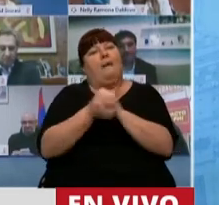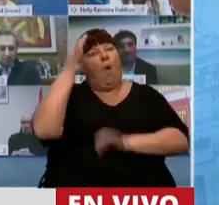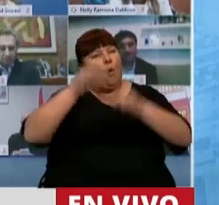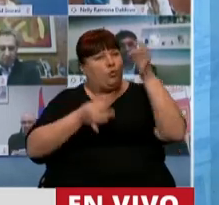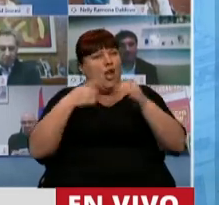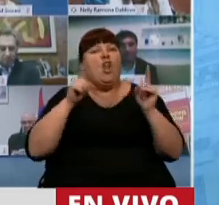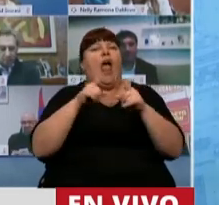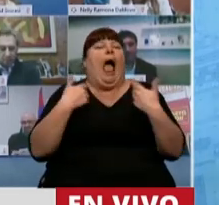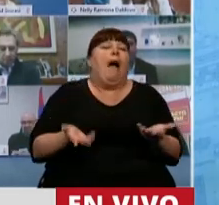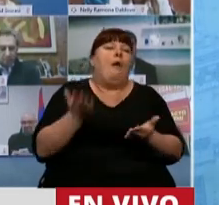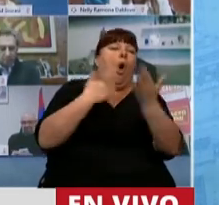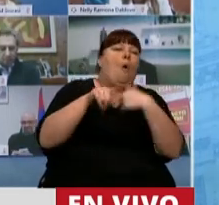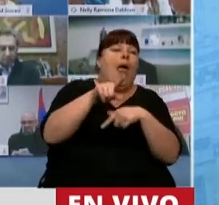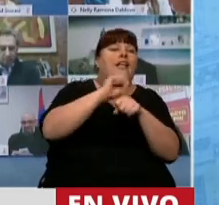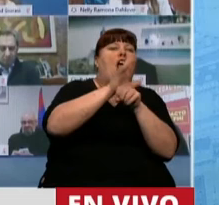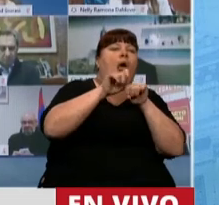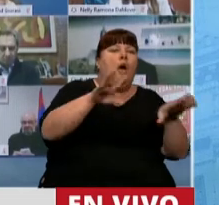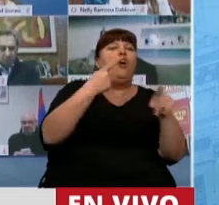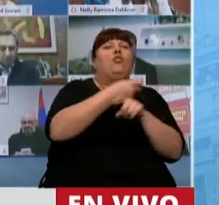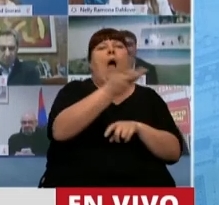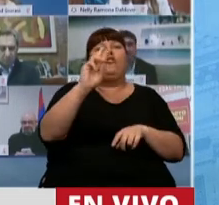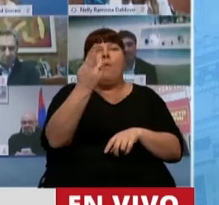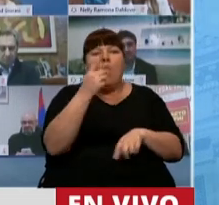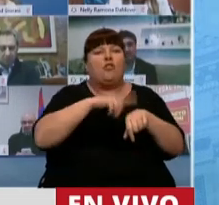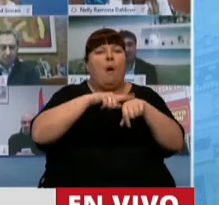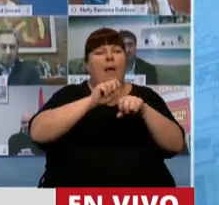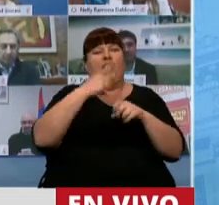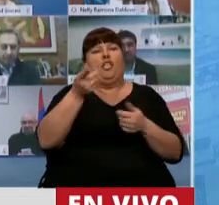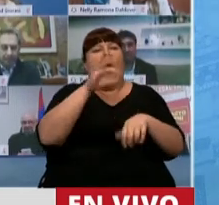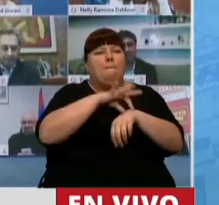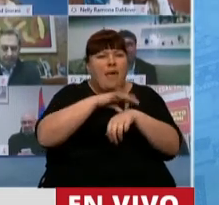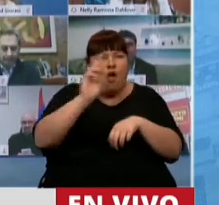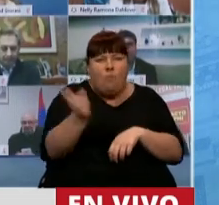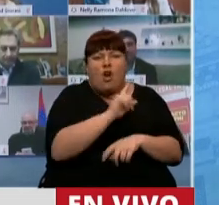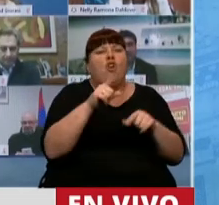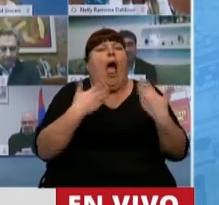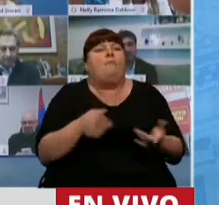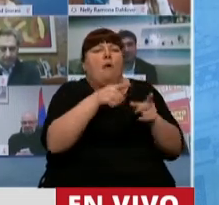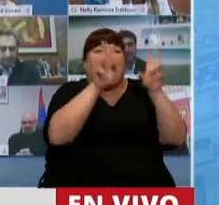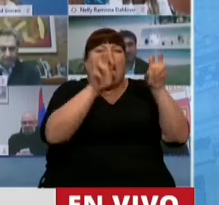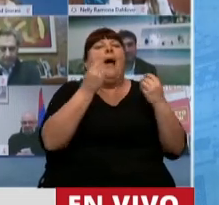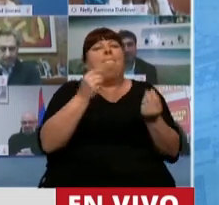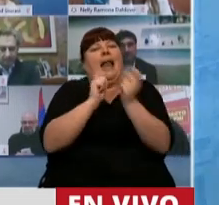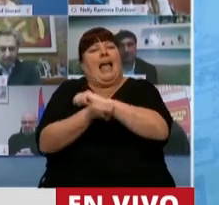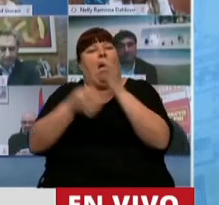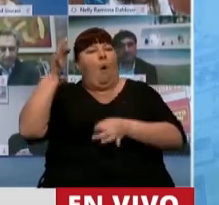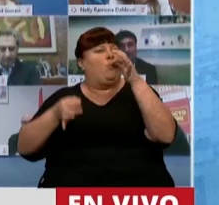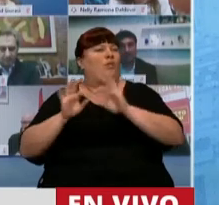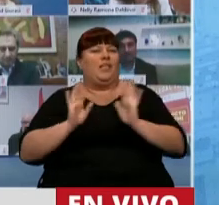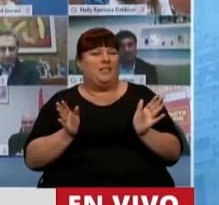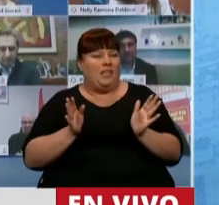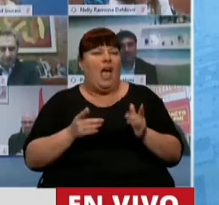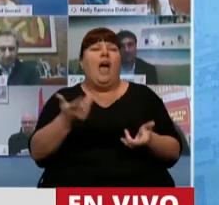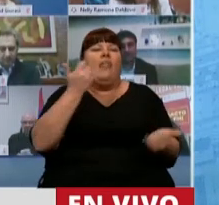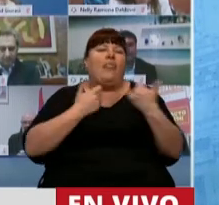que no utilizamos la excusa de la pandemia, de los muertos en pandemia, de los médicos, no estamos utilizando eso para reformar la justicia.